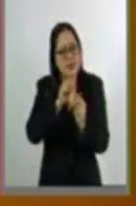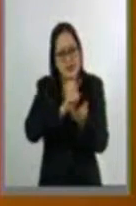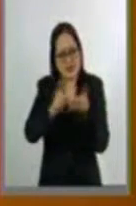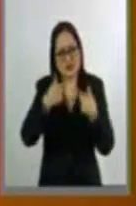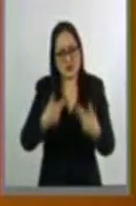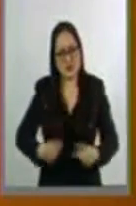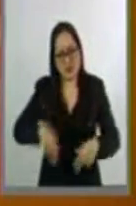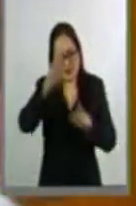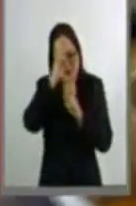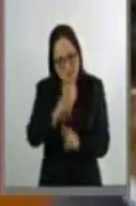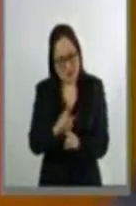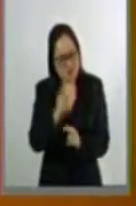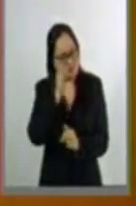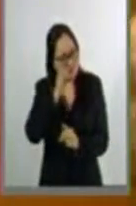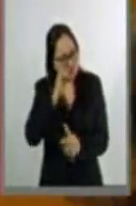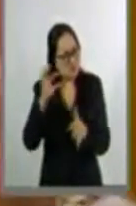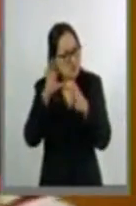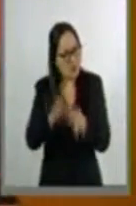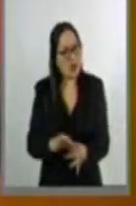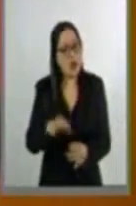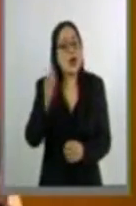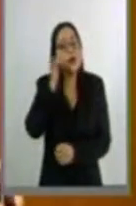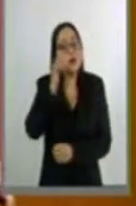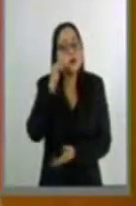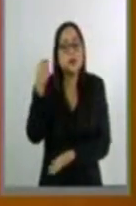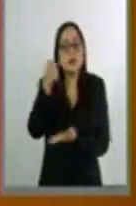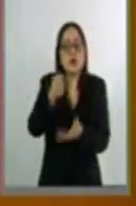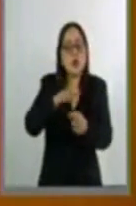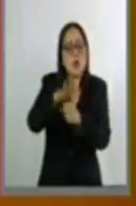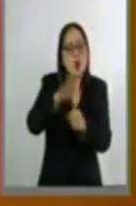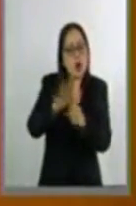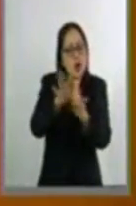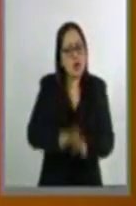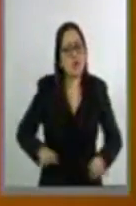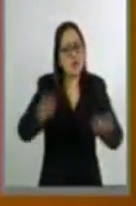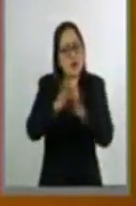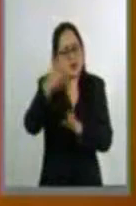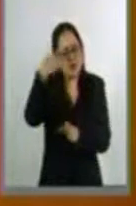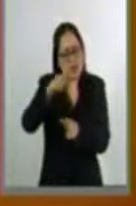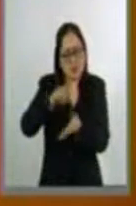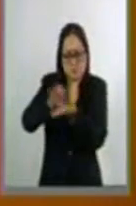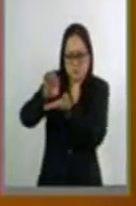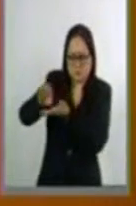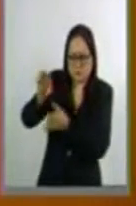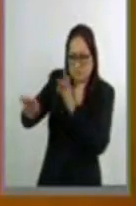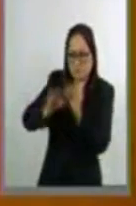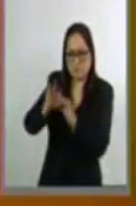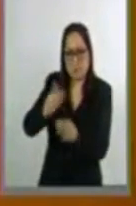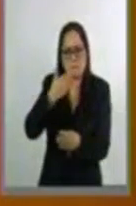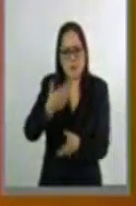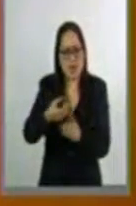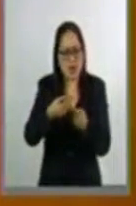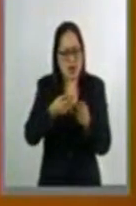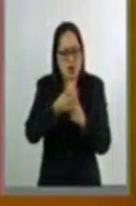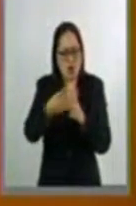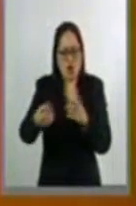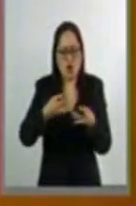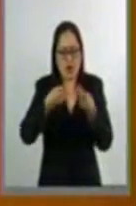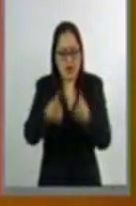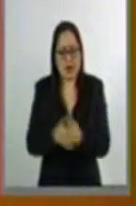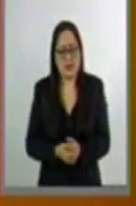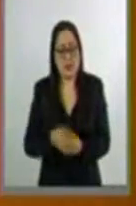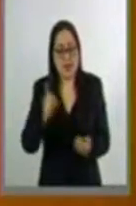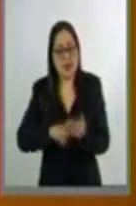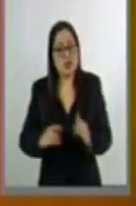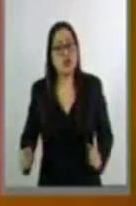humanos y el uso eficiente de los recursos públicos asignados a su cargo. Exige instituciones libres de